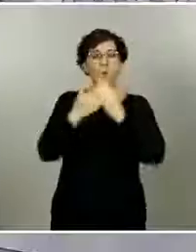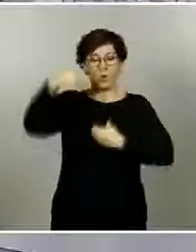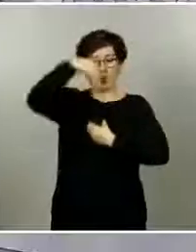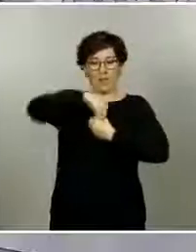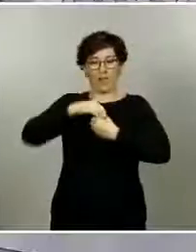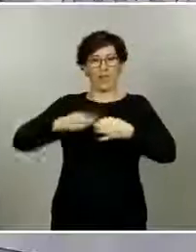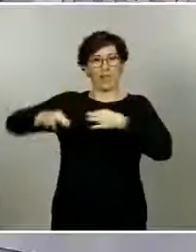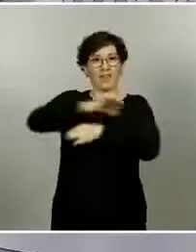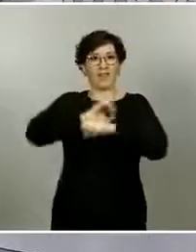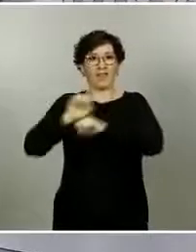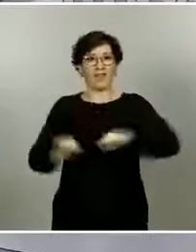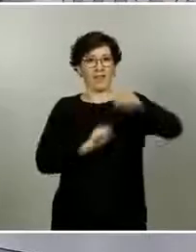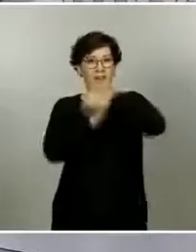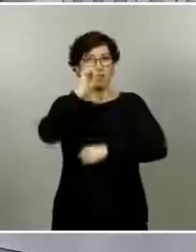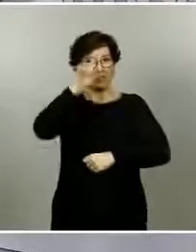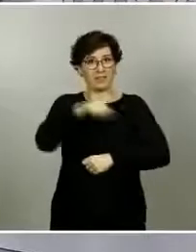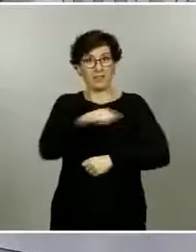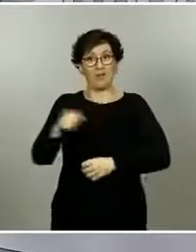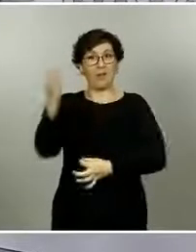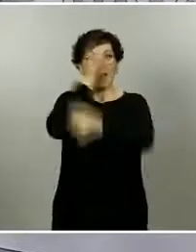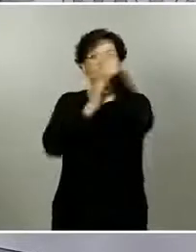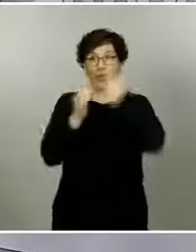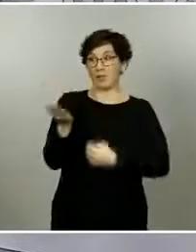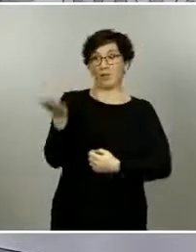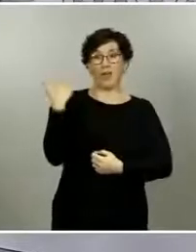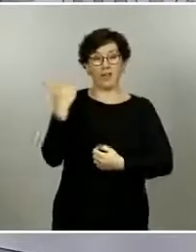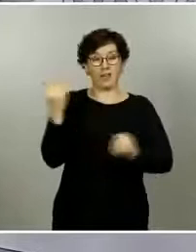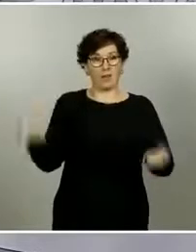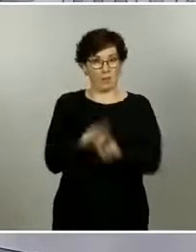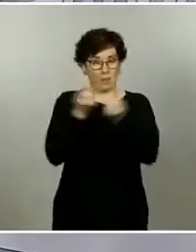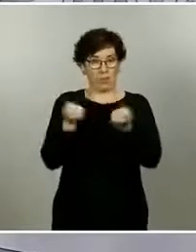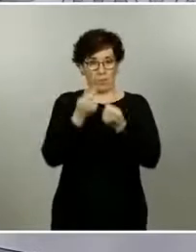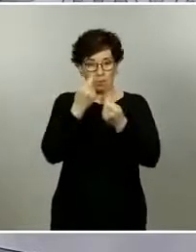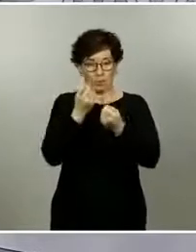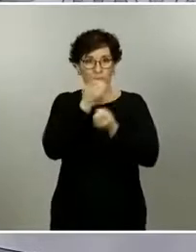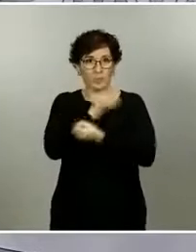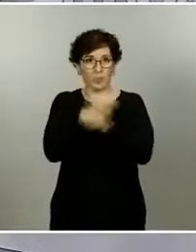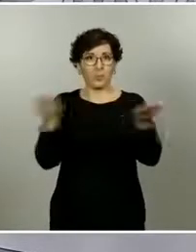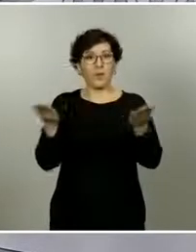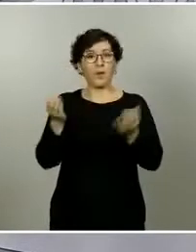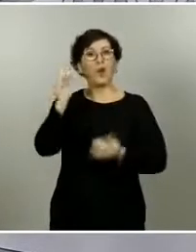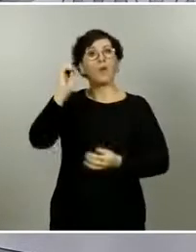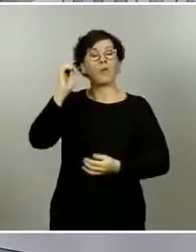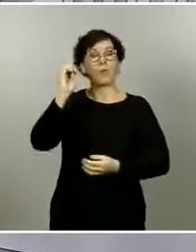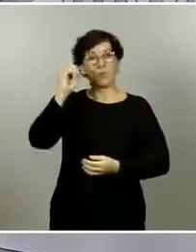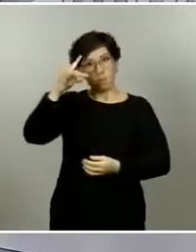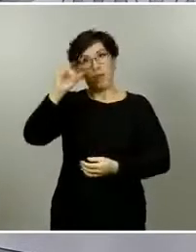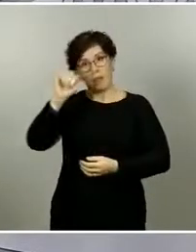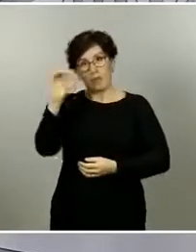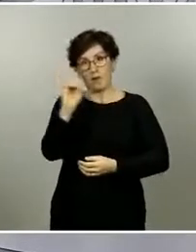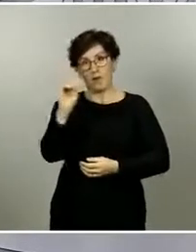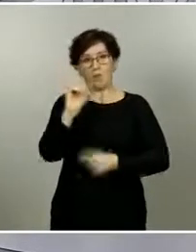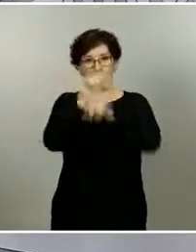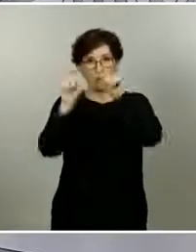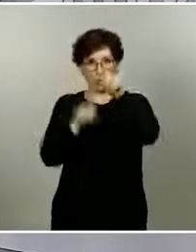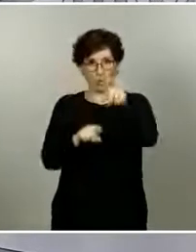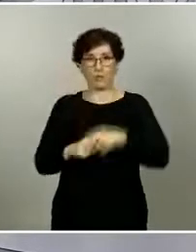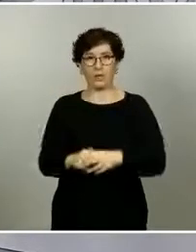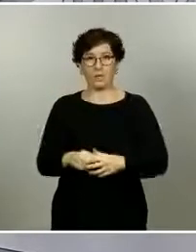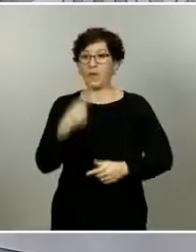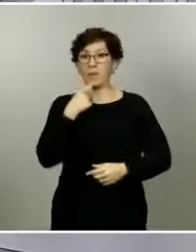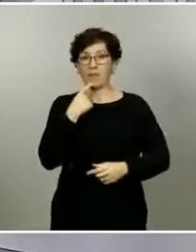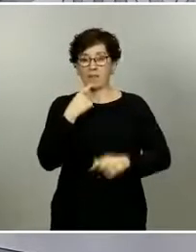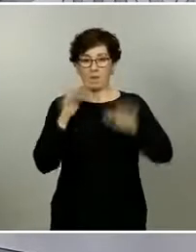seroprevalencia y estos datos preliminares conocidos ayer. Onda Cero le pregunta por esa valoración de los resultados y añade, con el